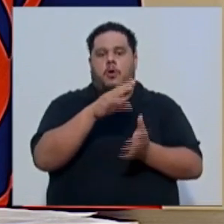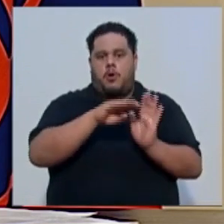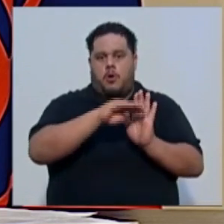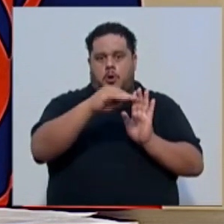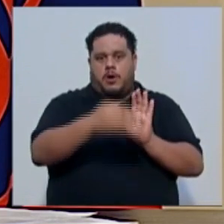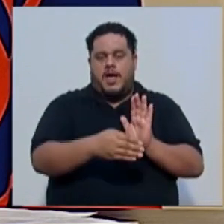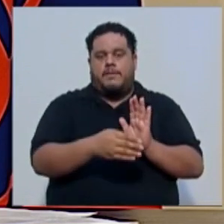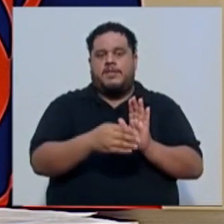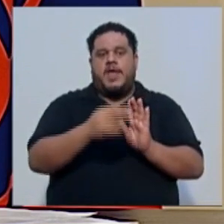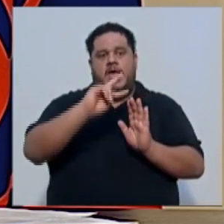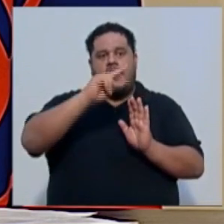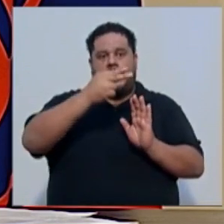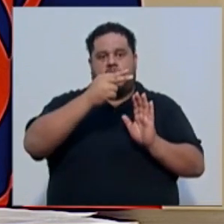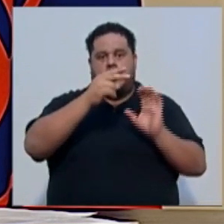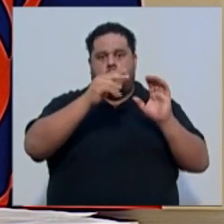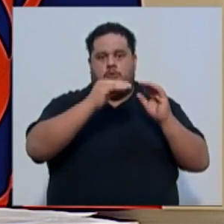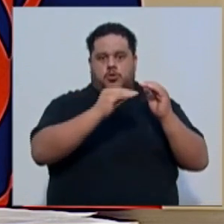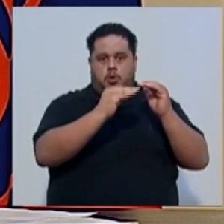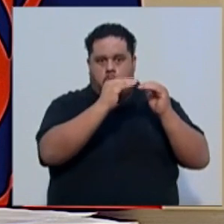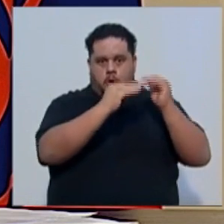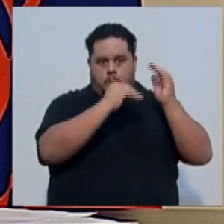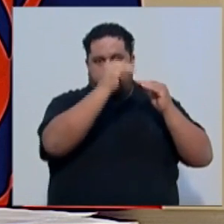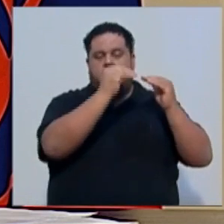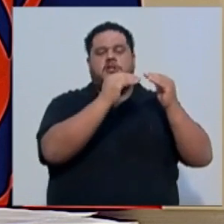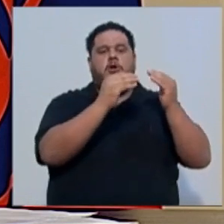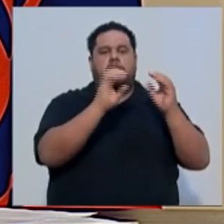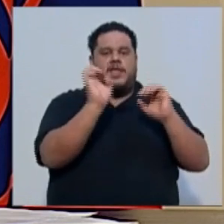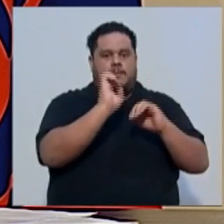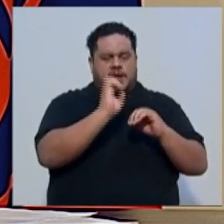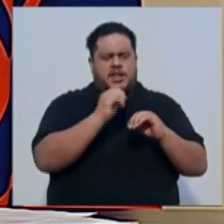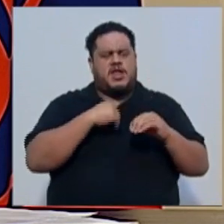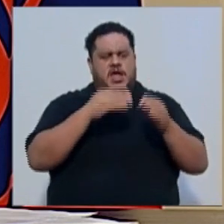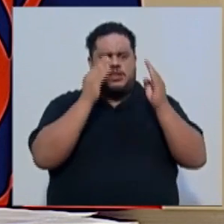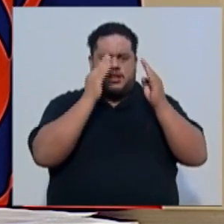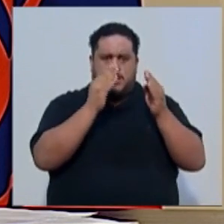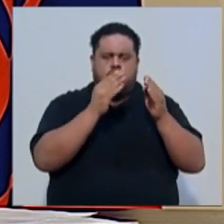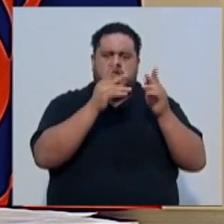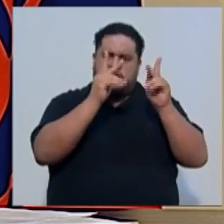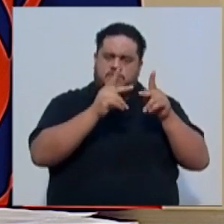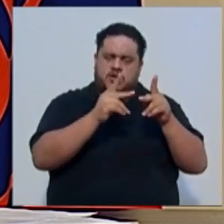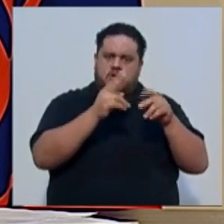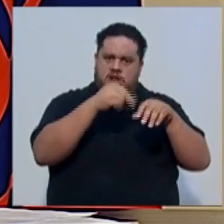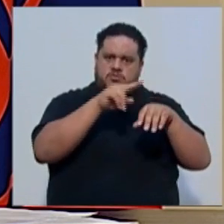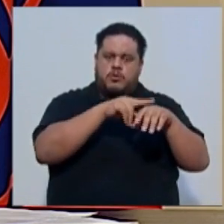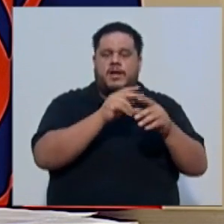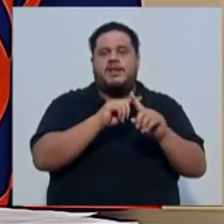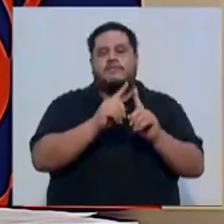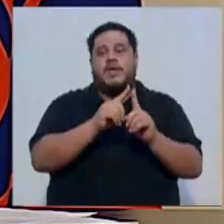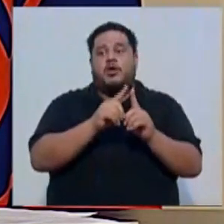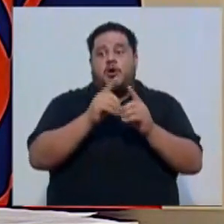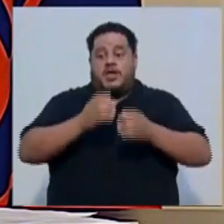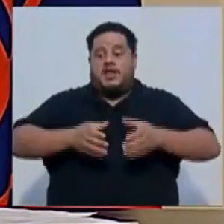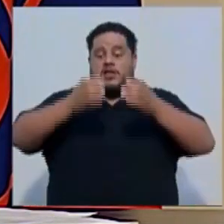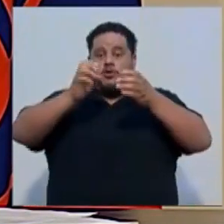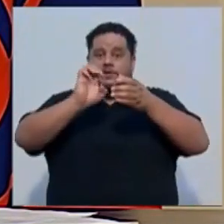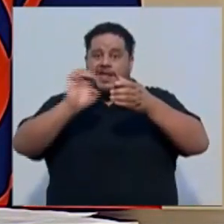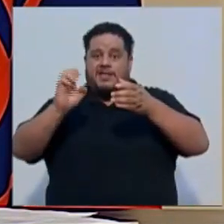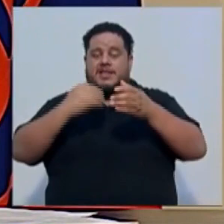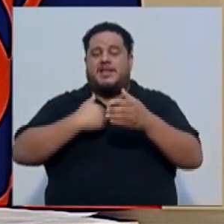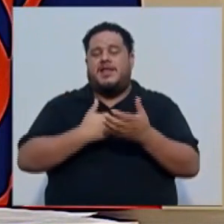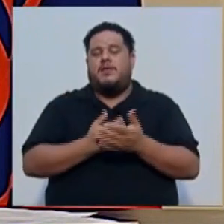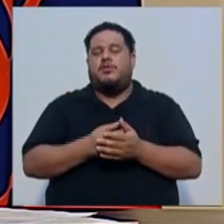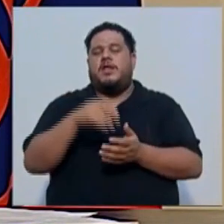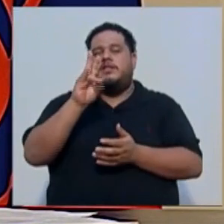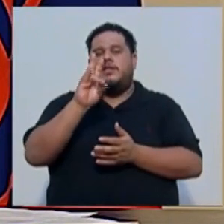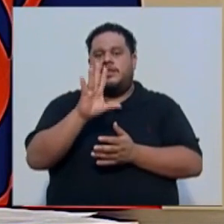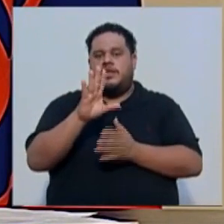están ubicadas en el segundo piso de emergencias, que es donde atendemos pacientes moderados. Y en la Torre Este tenemos una cantidad de 75